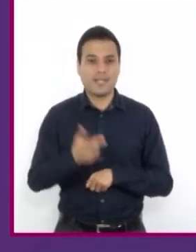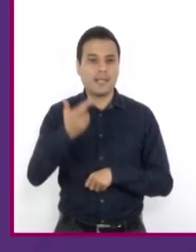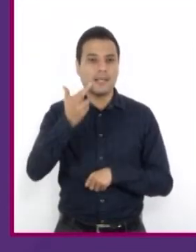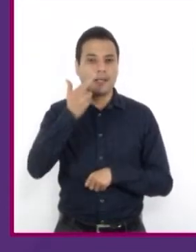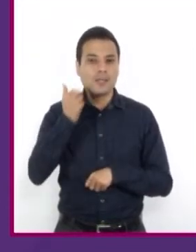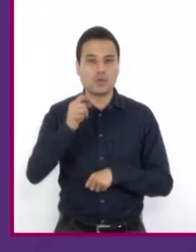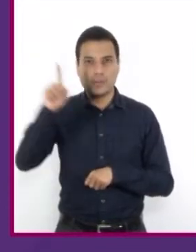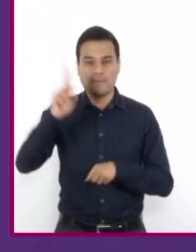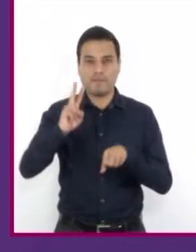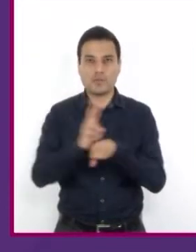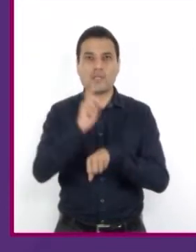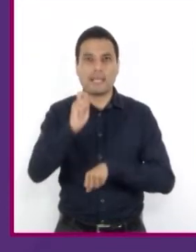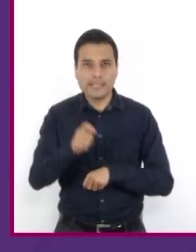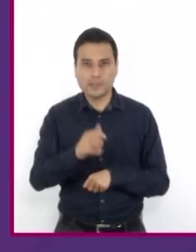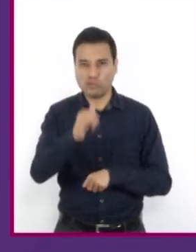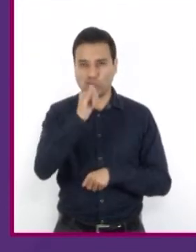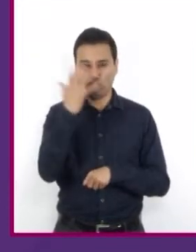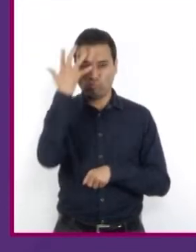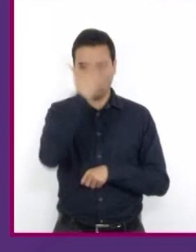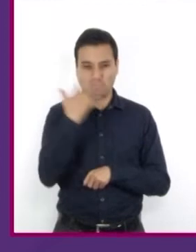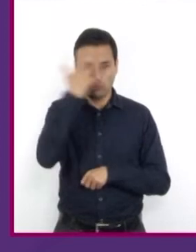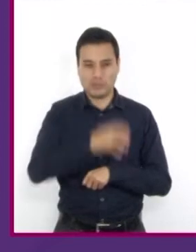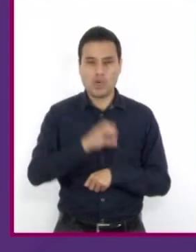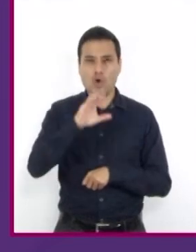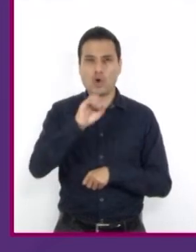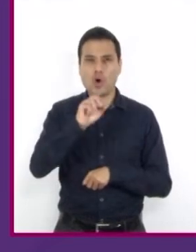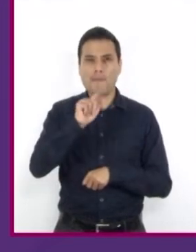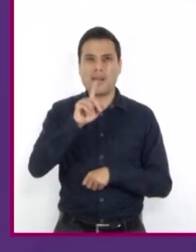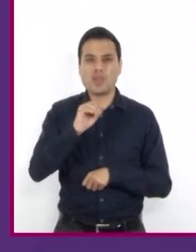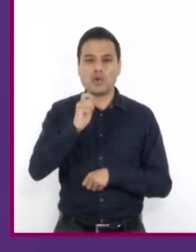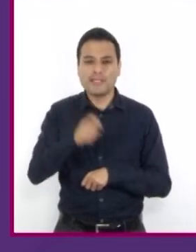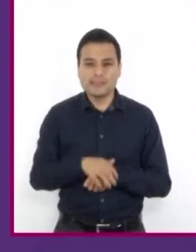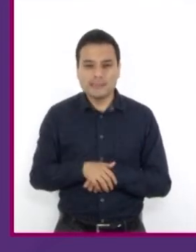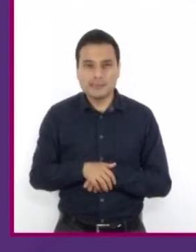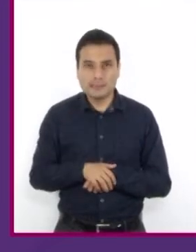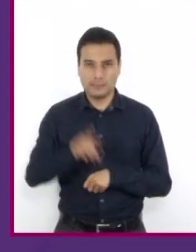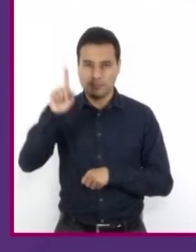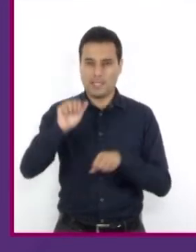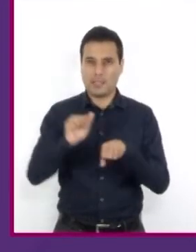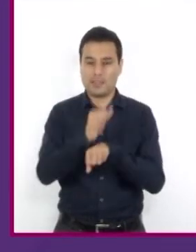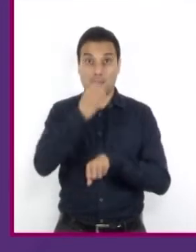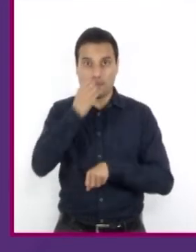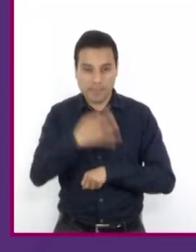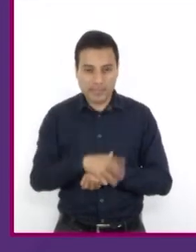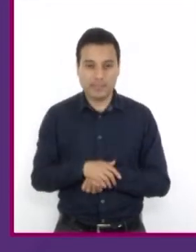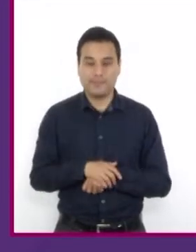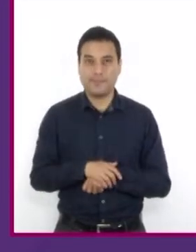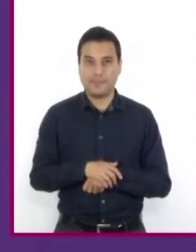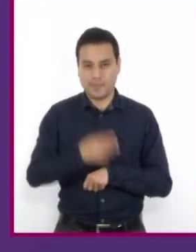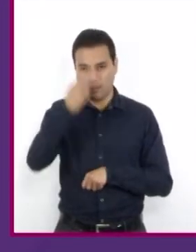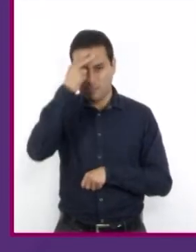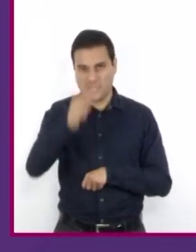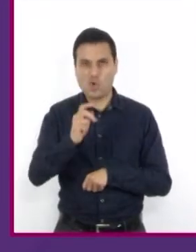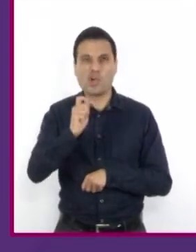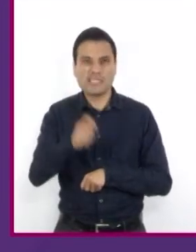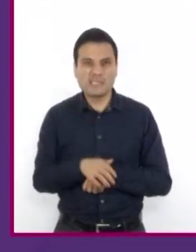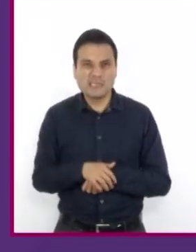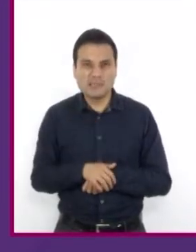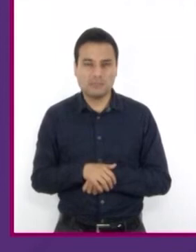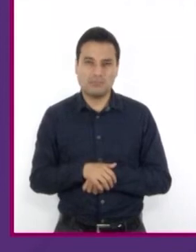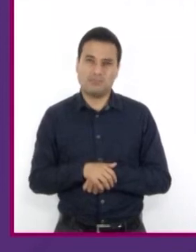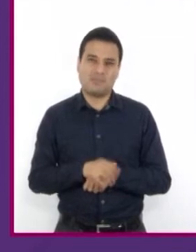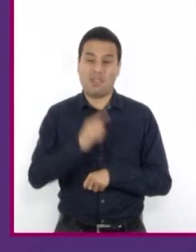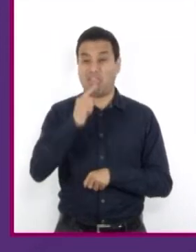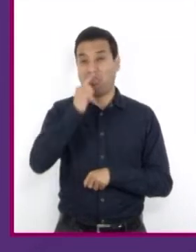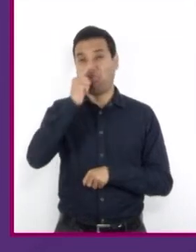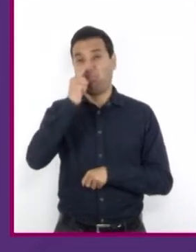resaca y copado en Argentina es algo buenísimo. Por otro lado, en México solemos llamarle a alguien que se